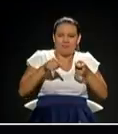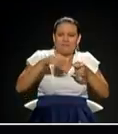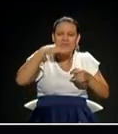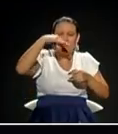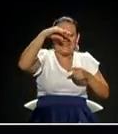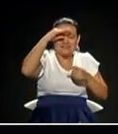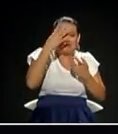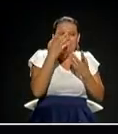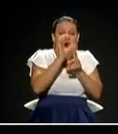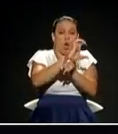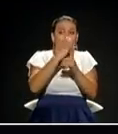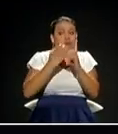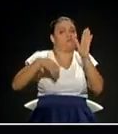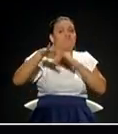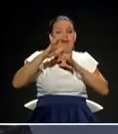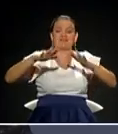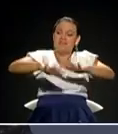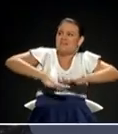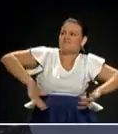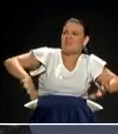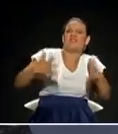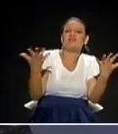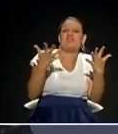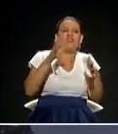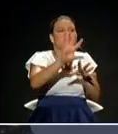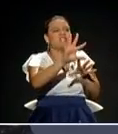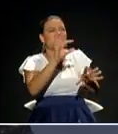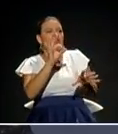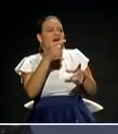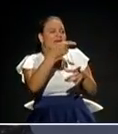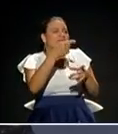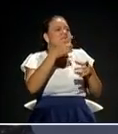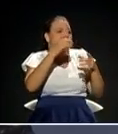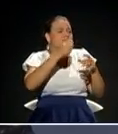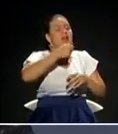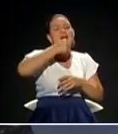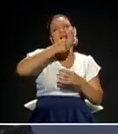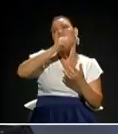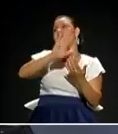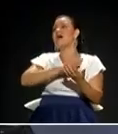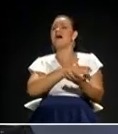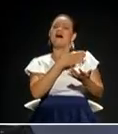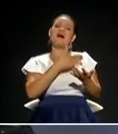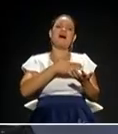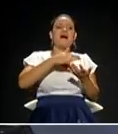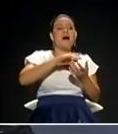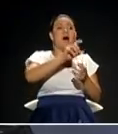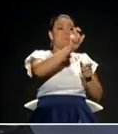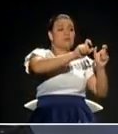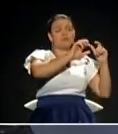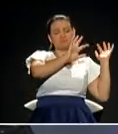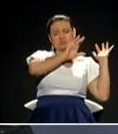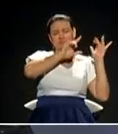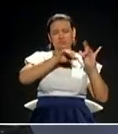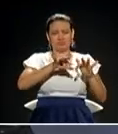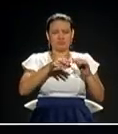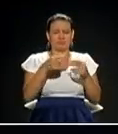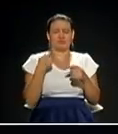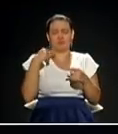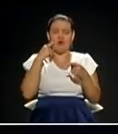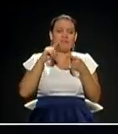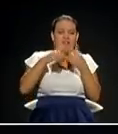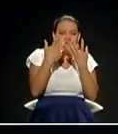existe. En el cincuentenario, donde hay dos canchas, una de gramilla y una de arena, voy a hacer el gran espacio para conciertos de la ciudad.